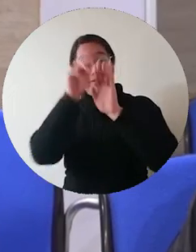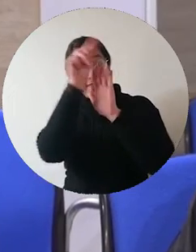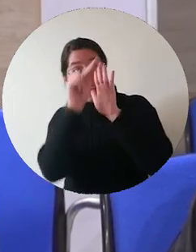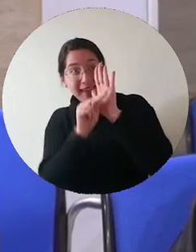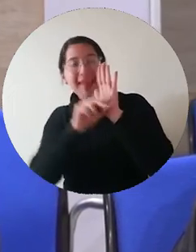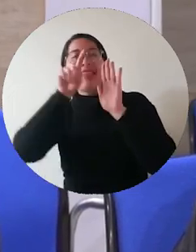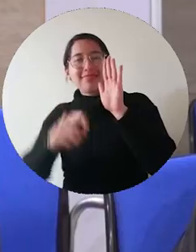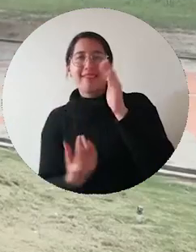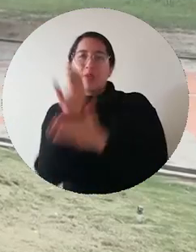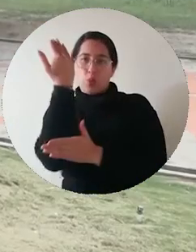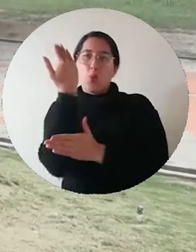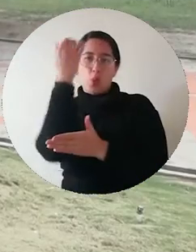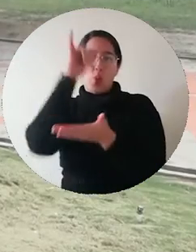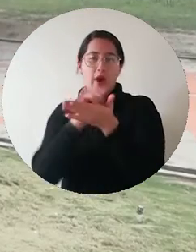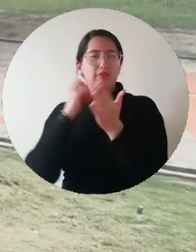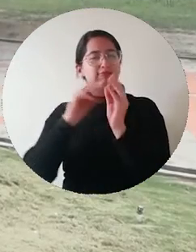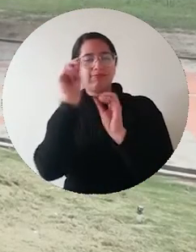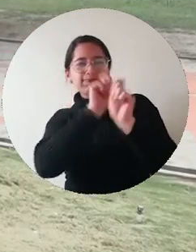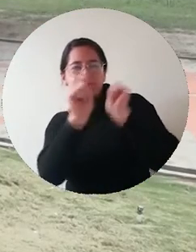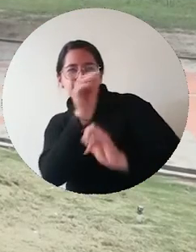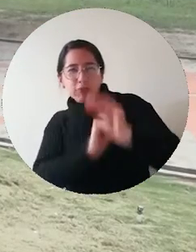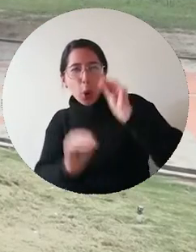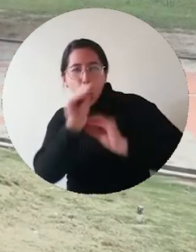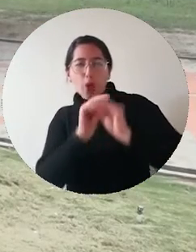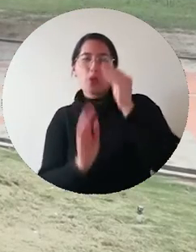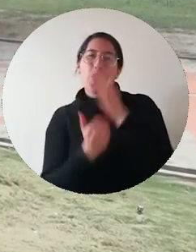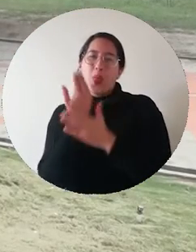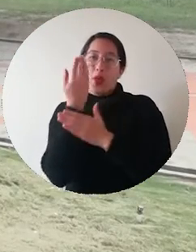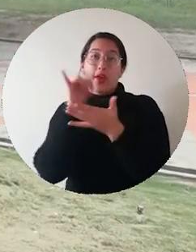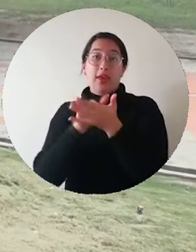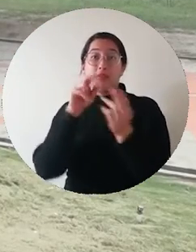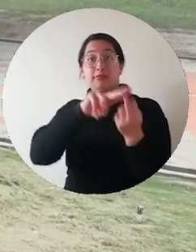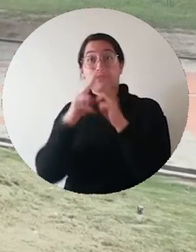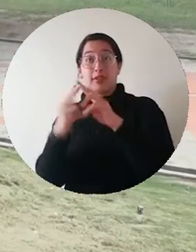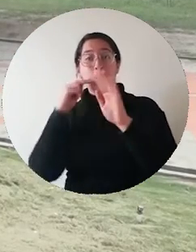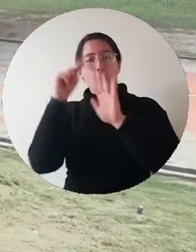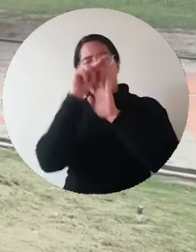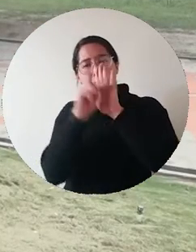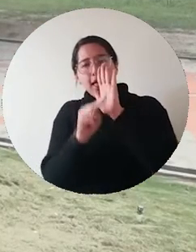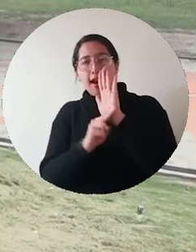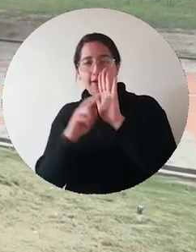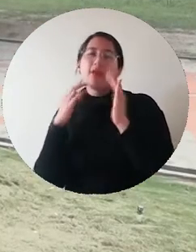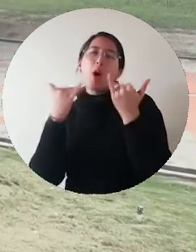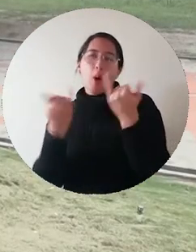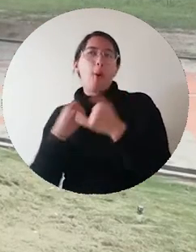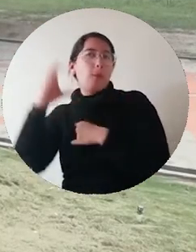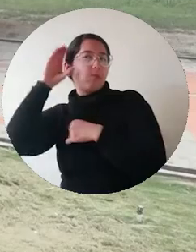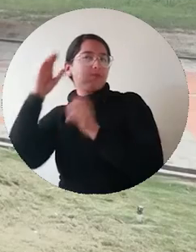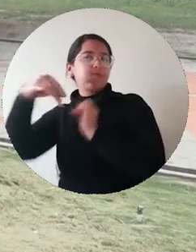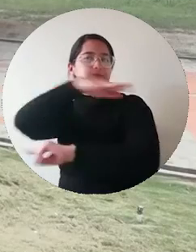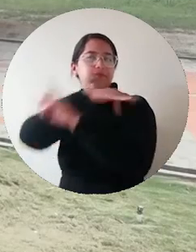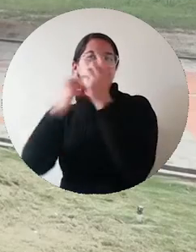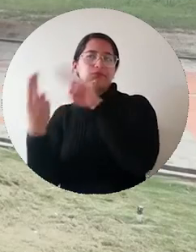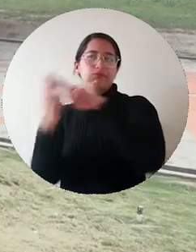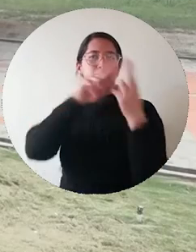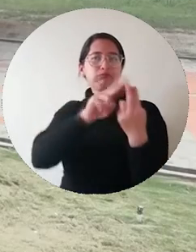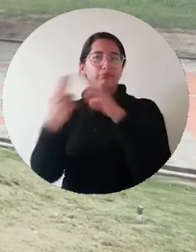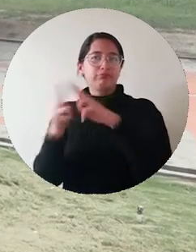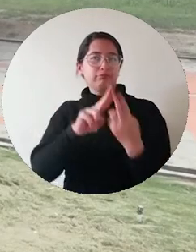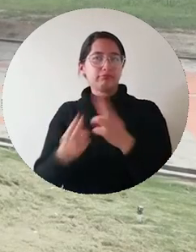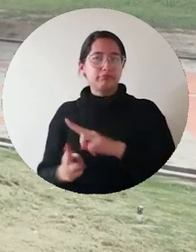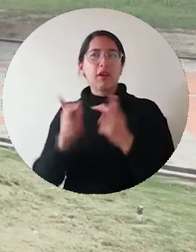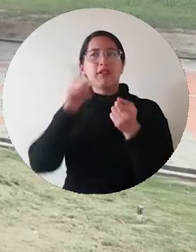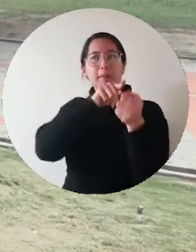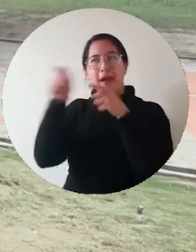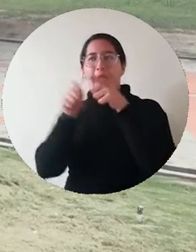política sea actualizada. La actualización de la Política de los Humedales de Colombia teniendo en cuenta los contextos del día de hoy, teniendo